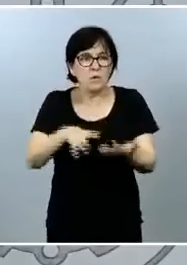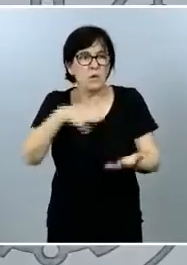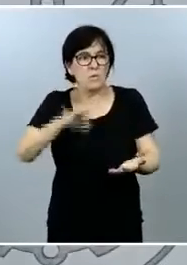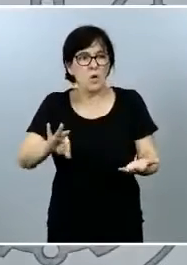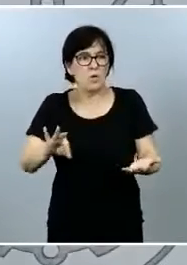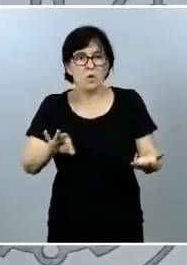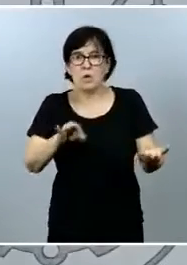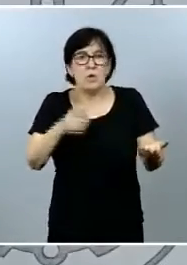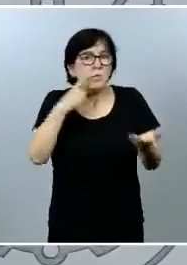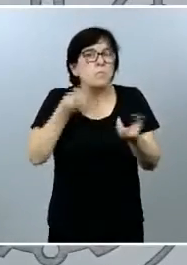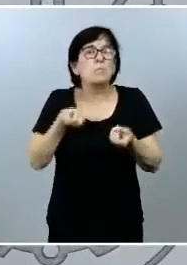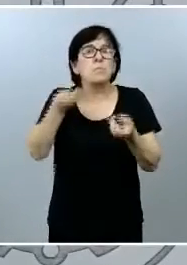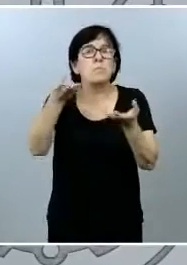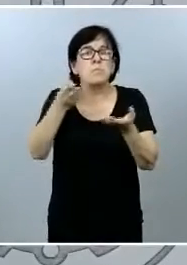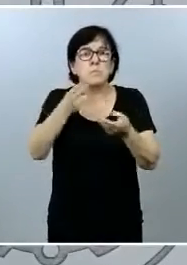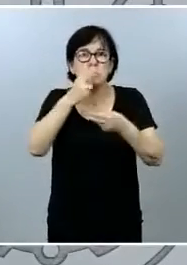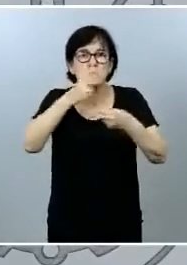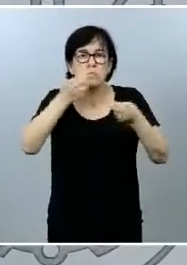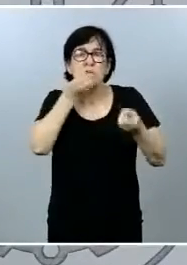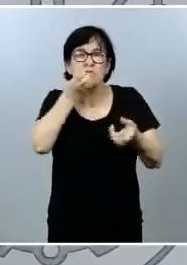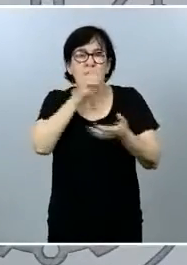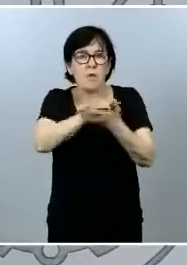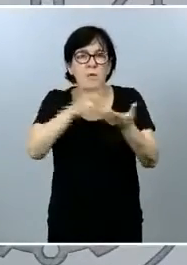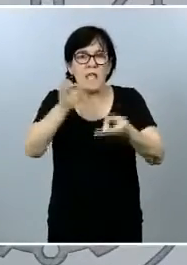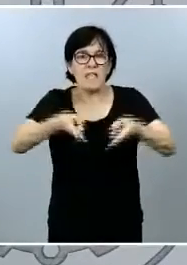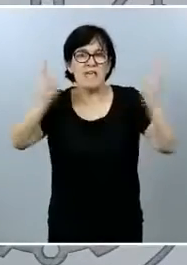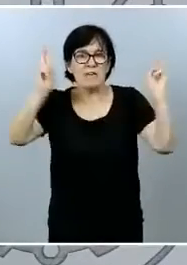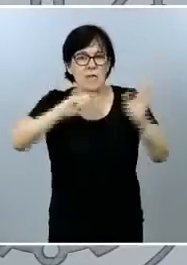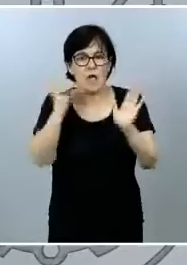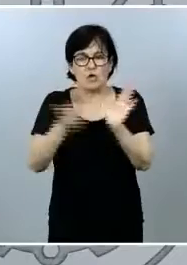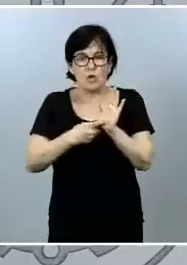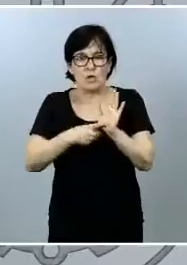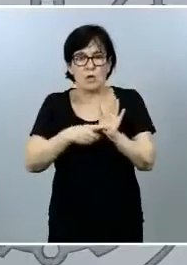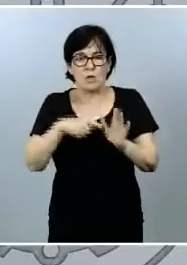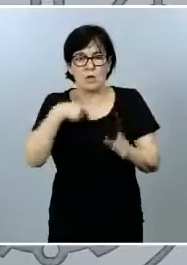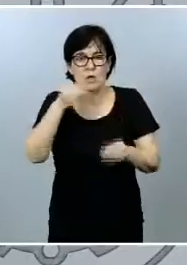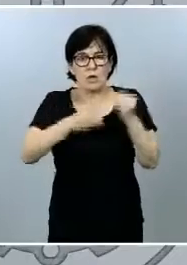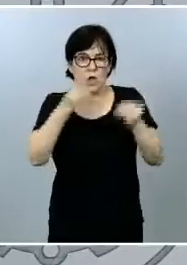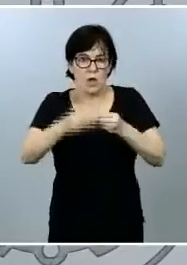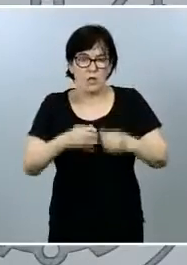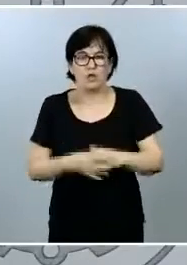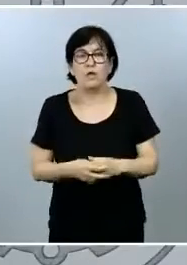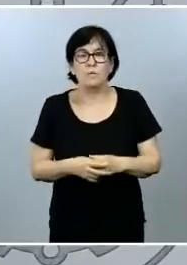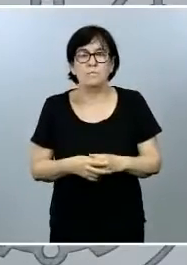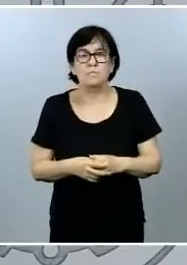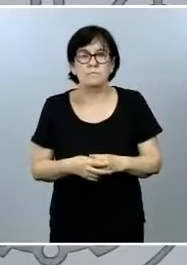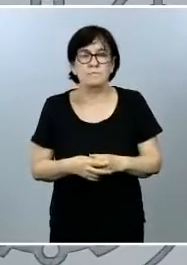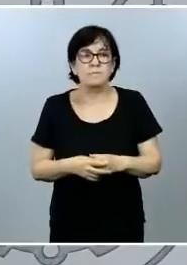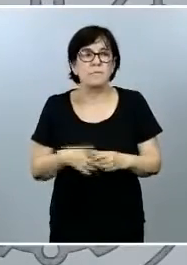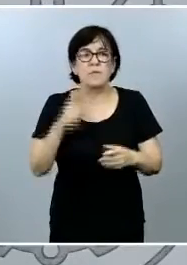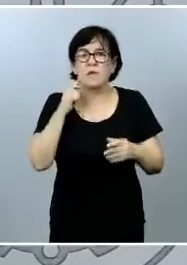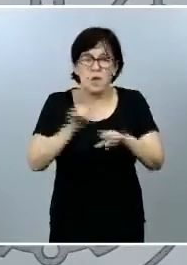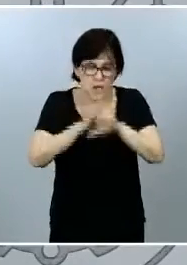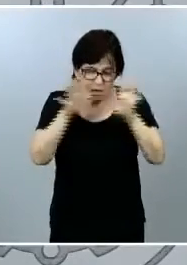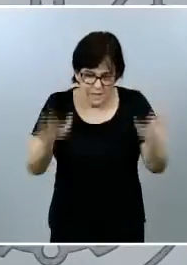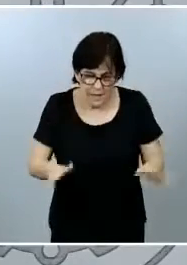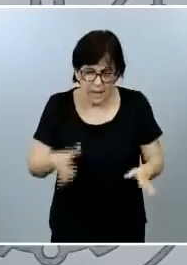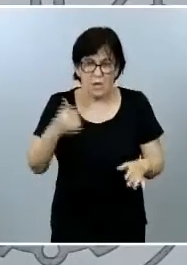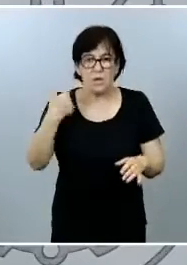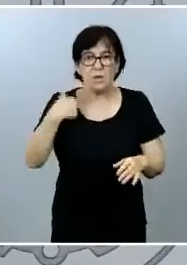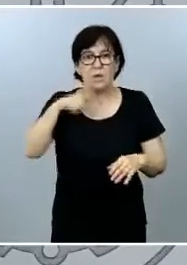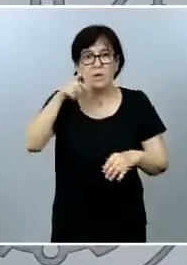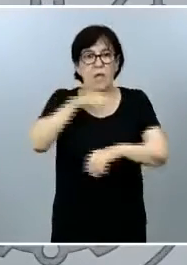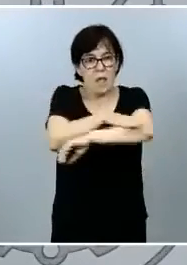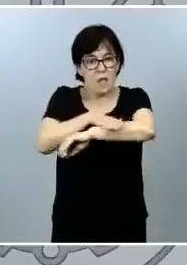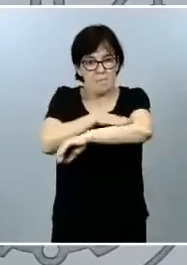el informe con la libertad absoluta por parte de aquellos que lo hayan realizado y lo ha aclarado el propio ministerio del interior